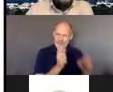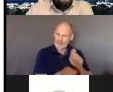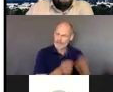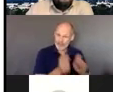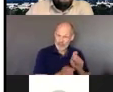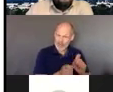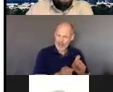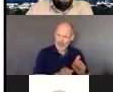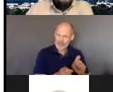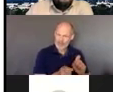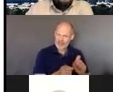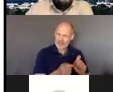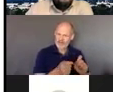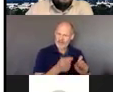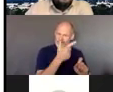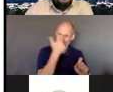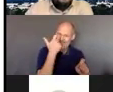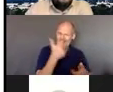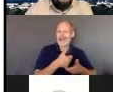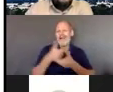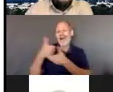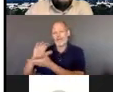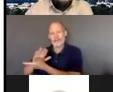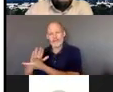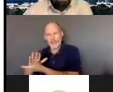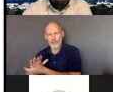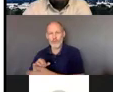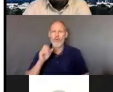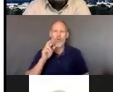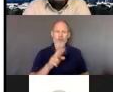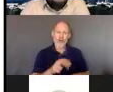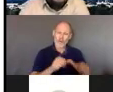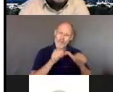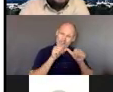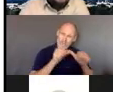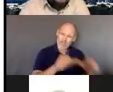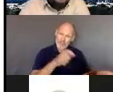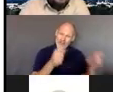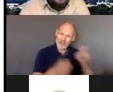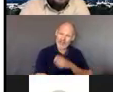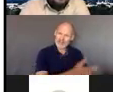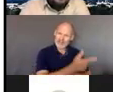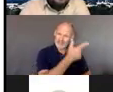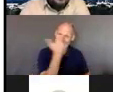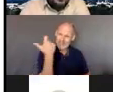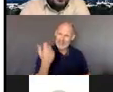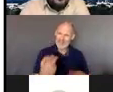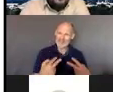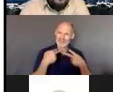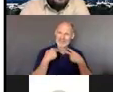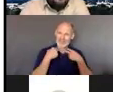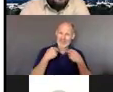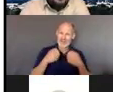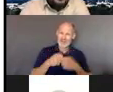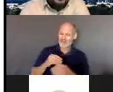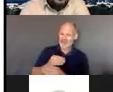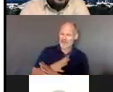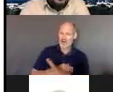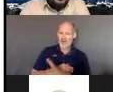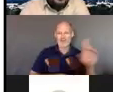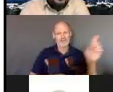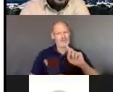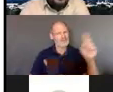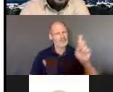más fácil porque la educación y queremos poner el enfoque a las